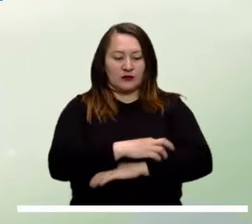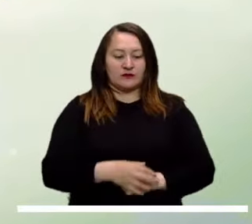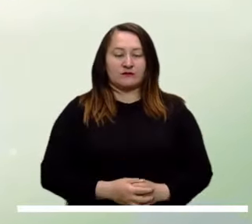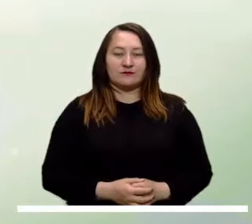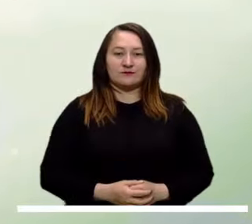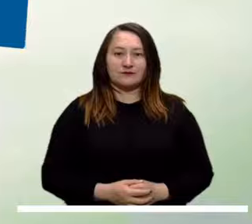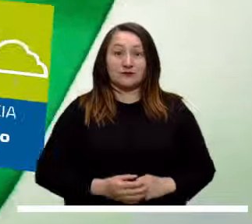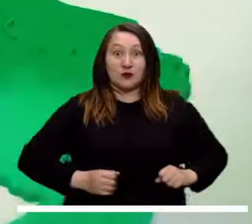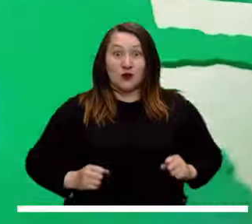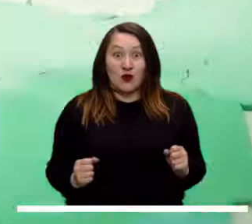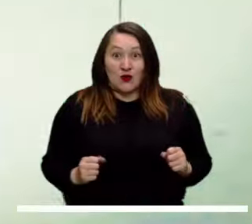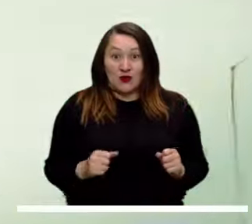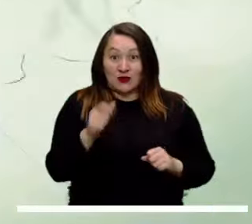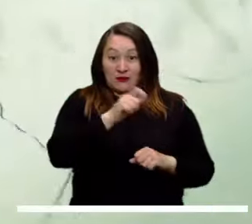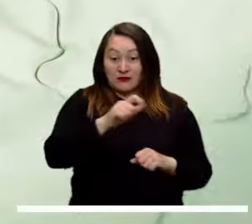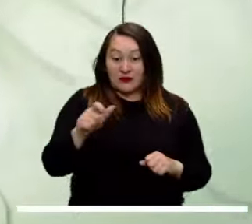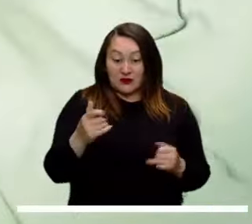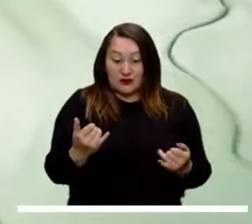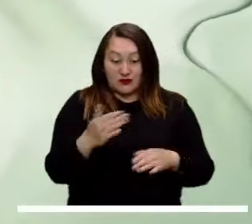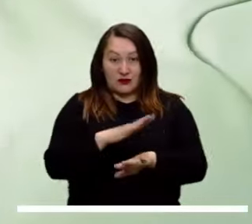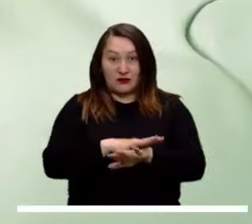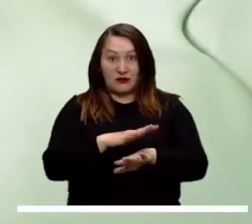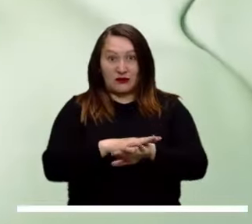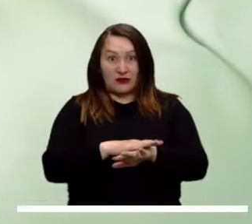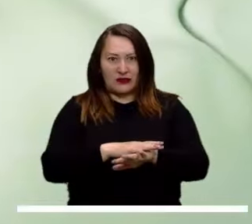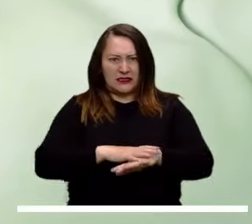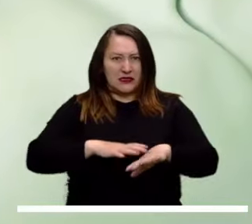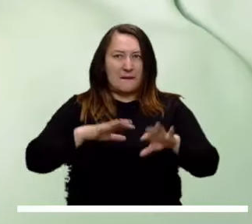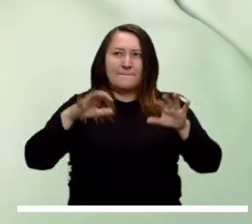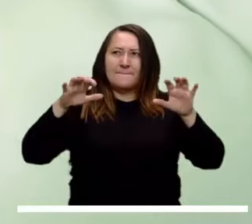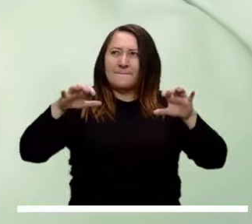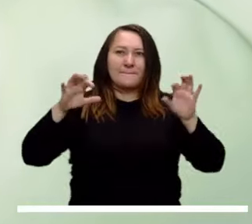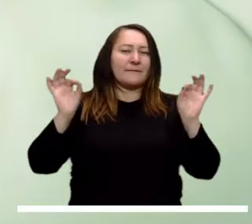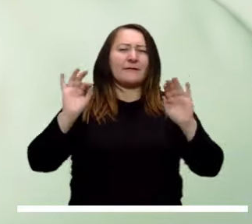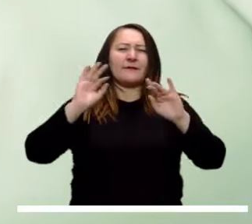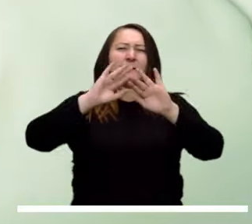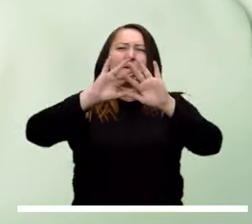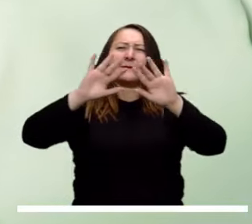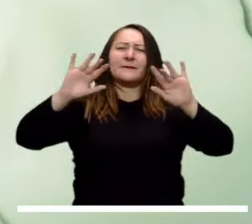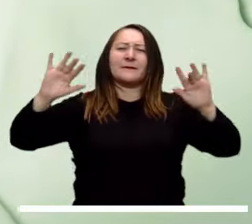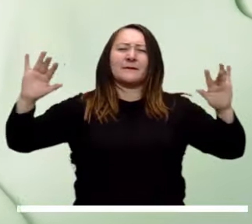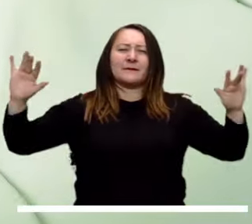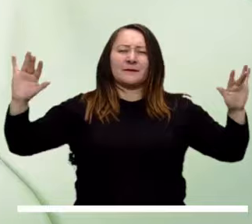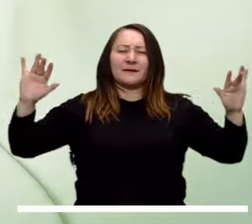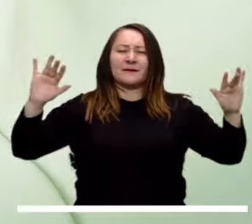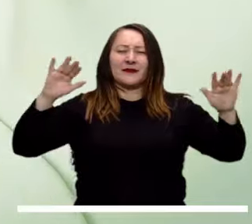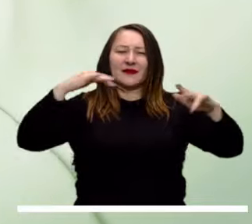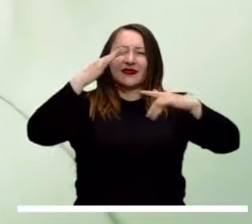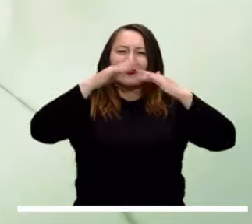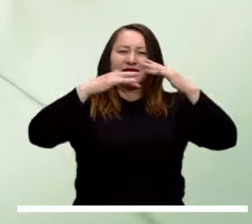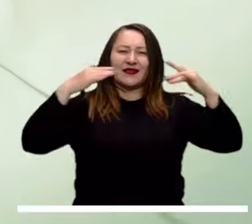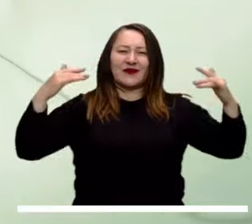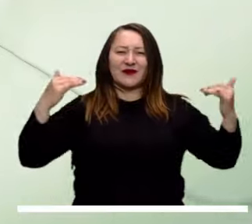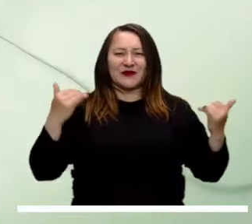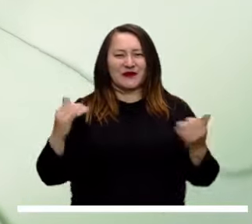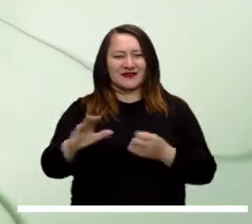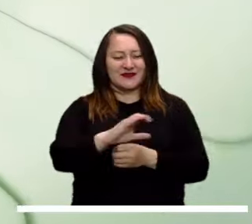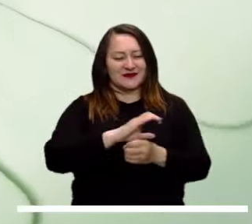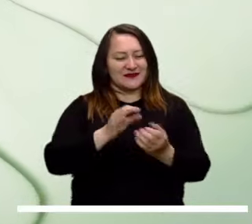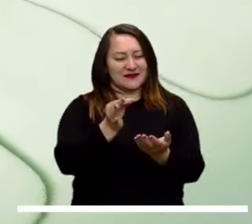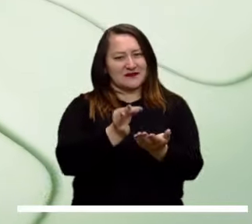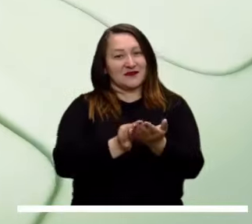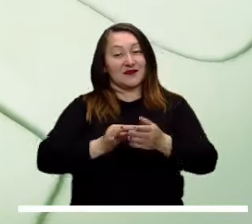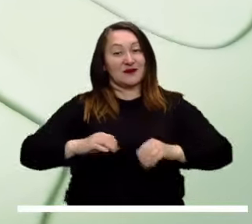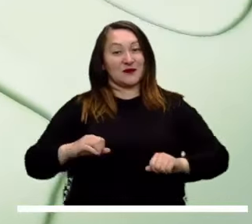Putumag. Los bogotanos disfrutarán de una tarde sin precipitaciones, gracias al cielo predominantemente despejado que se